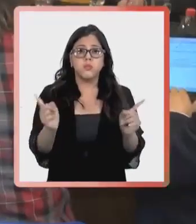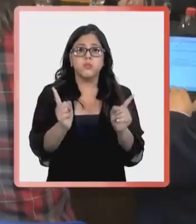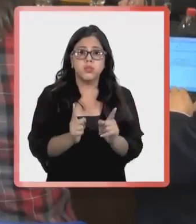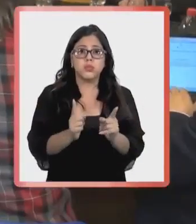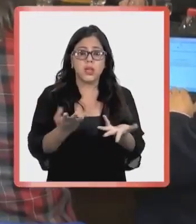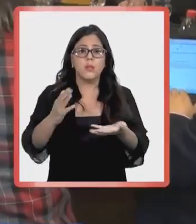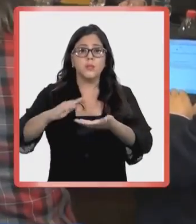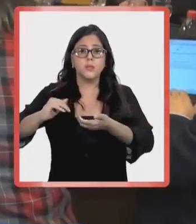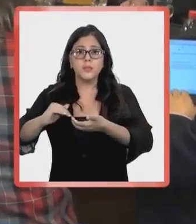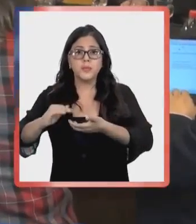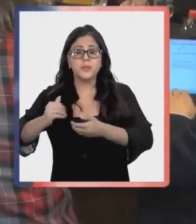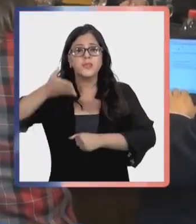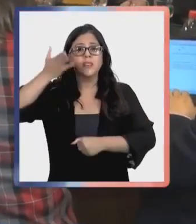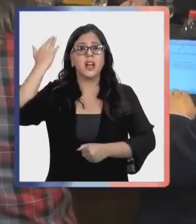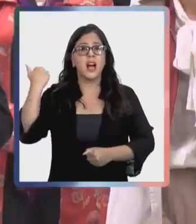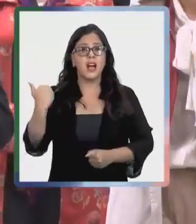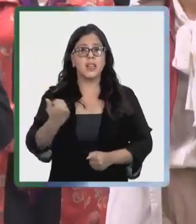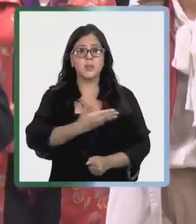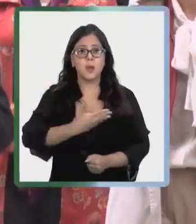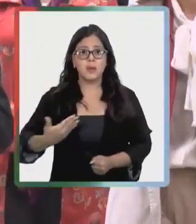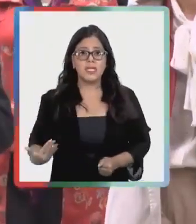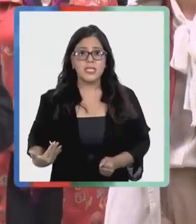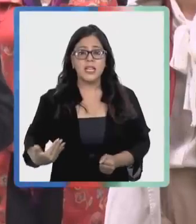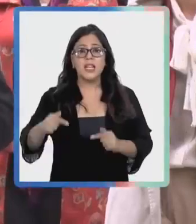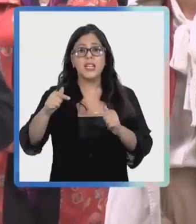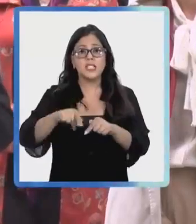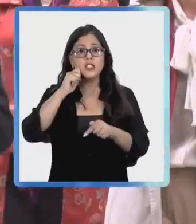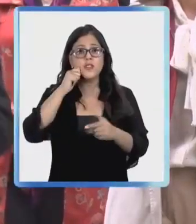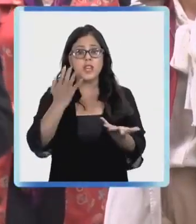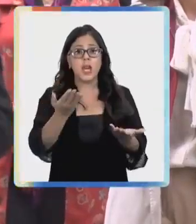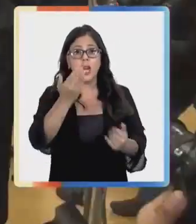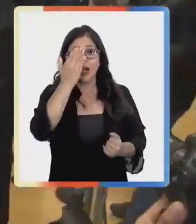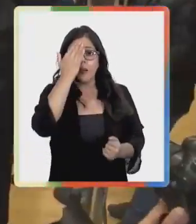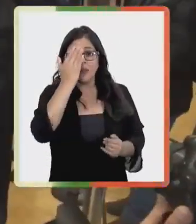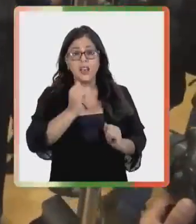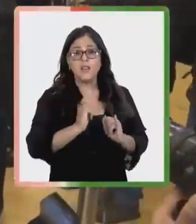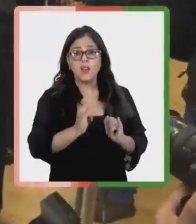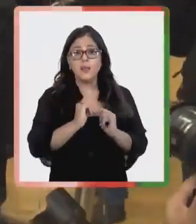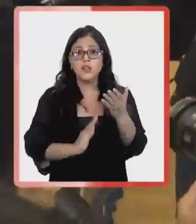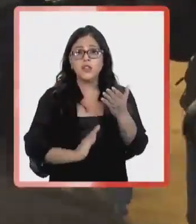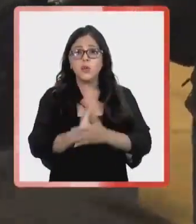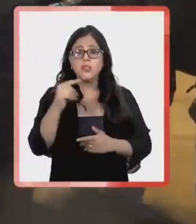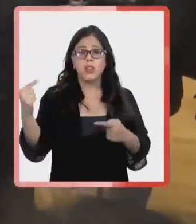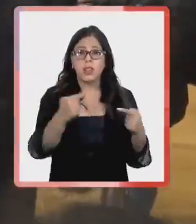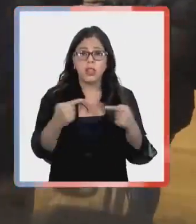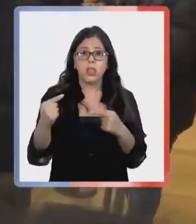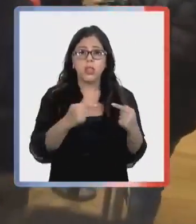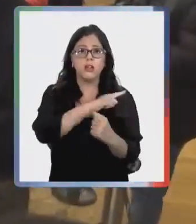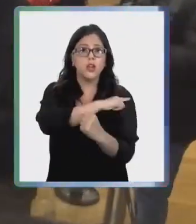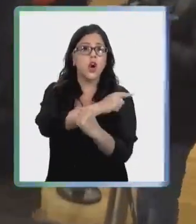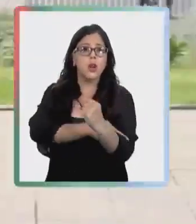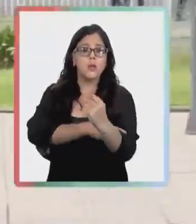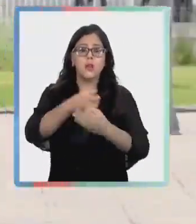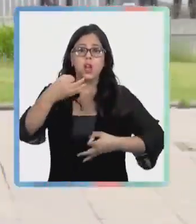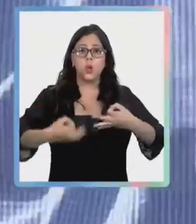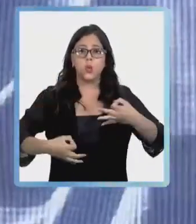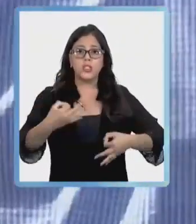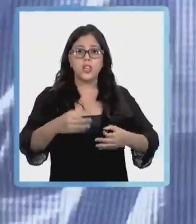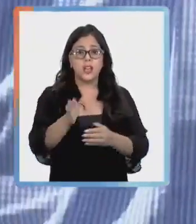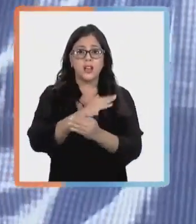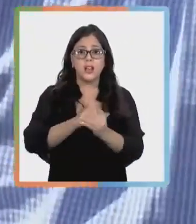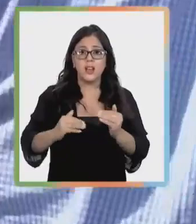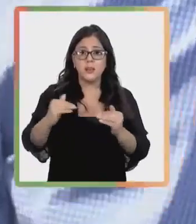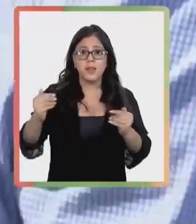particulares otorgados por sus antecesores y agregó que sería una muy mala noticia iniciar una disputa con el poder judicial